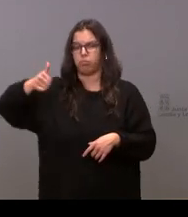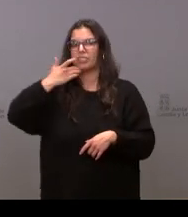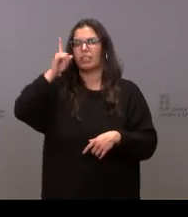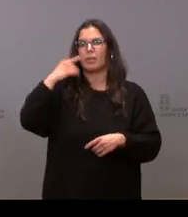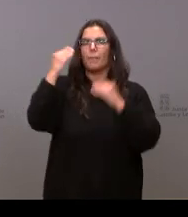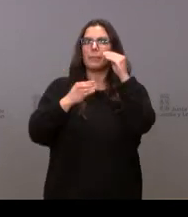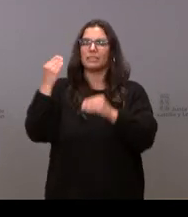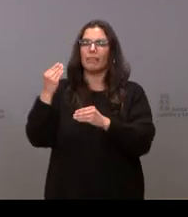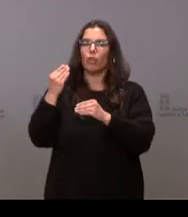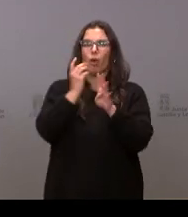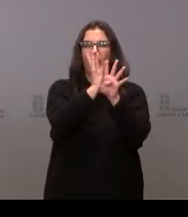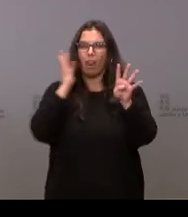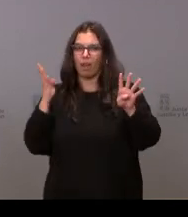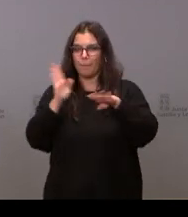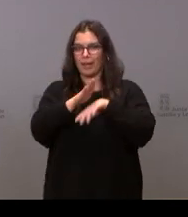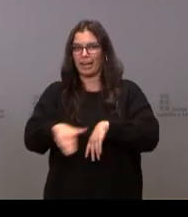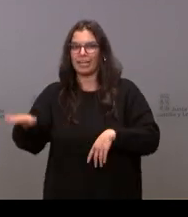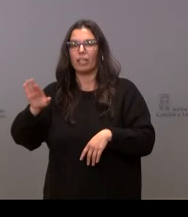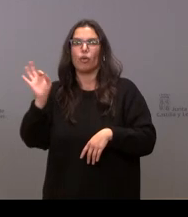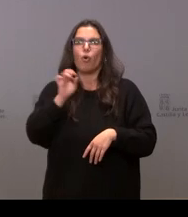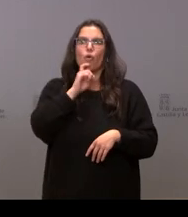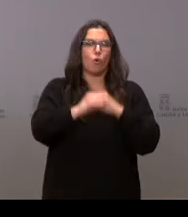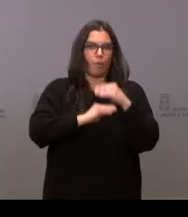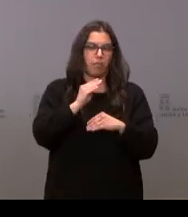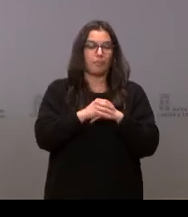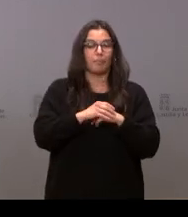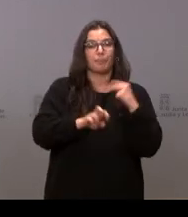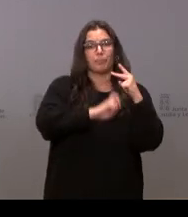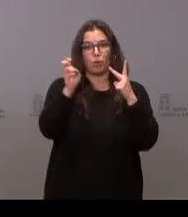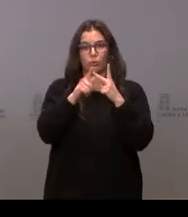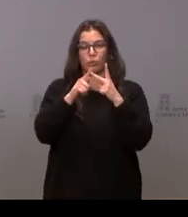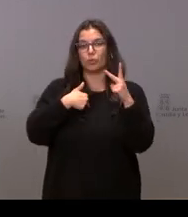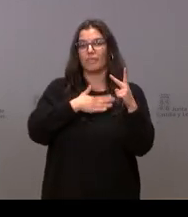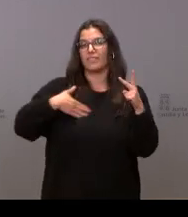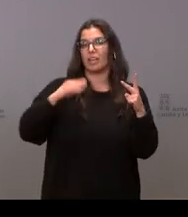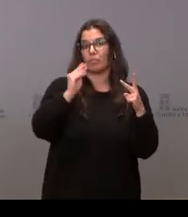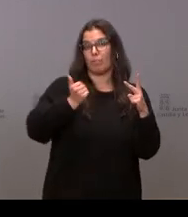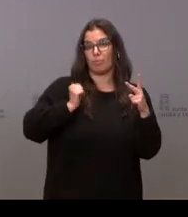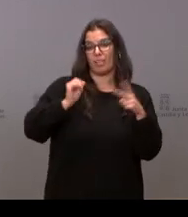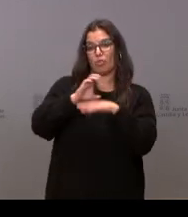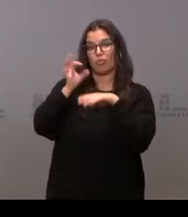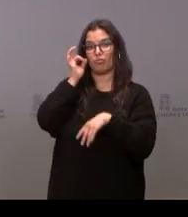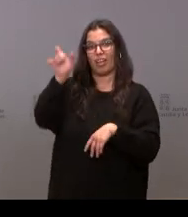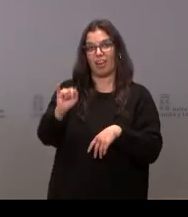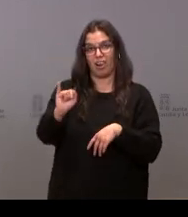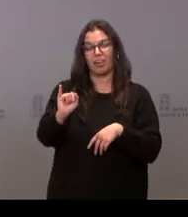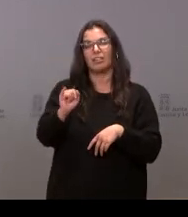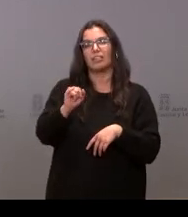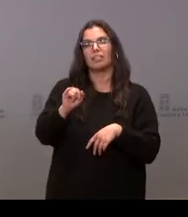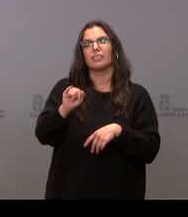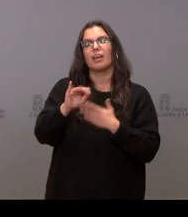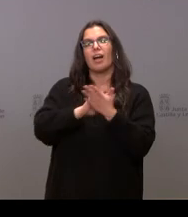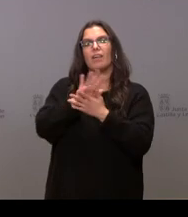o este tipo de sitios y sobre otra cuestión quería aprovechando que estaba aquí la consejera referirme